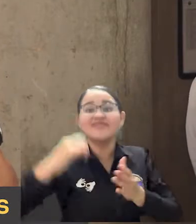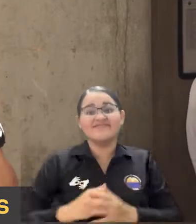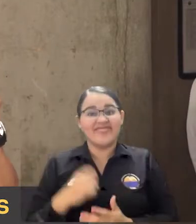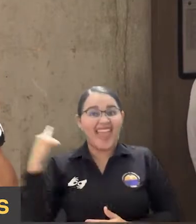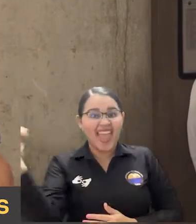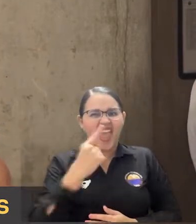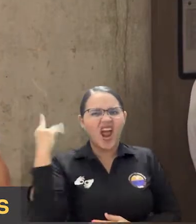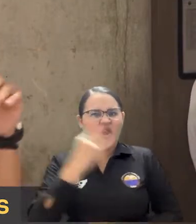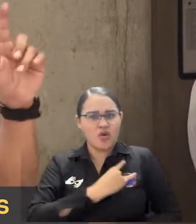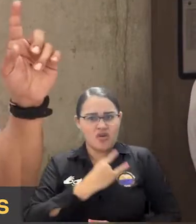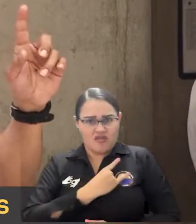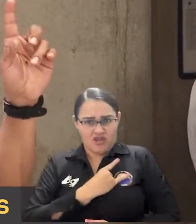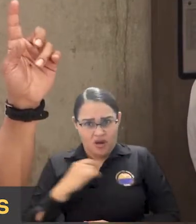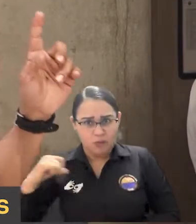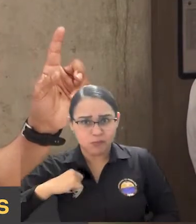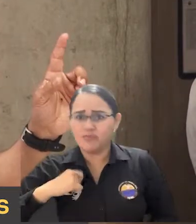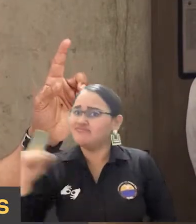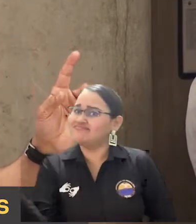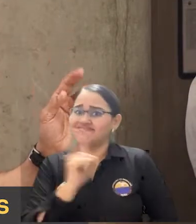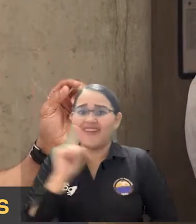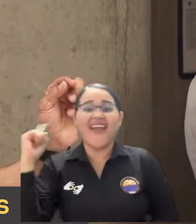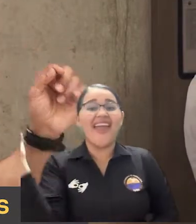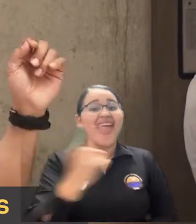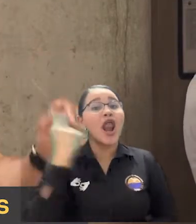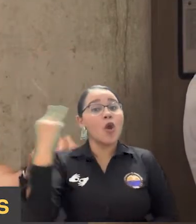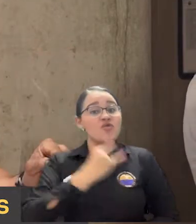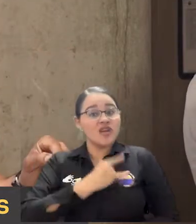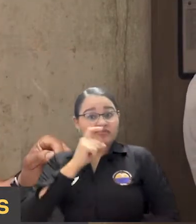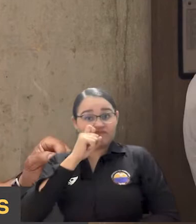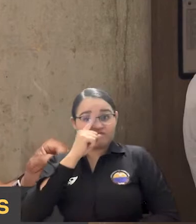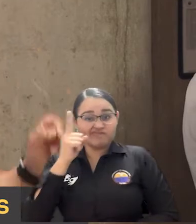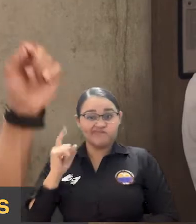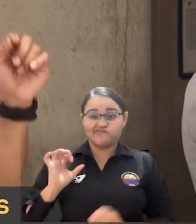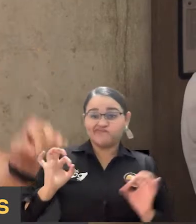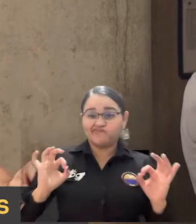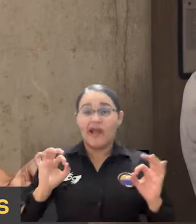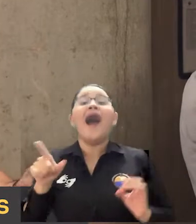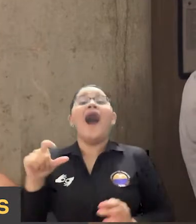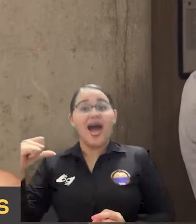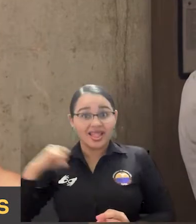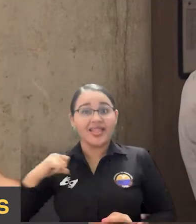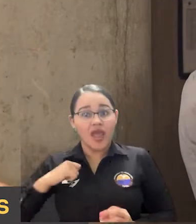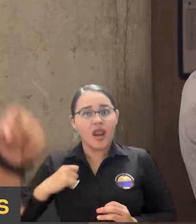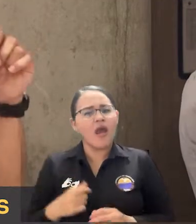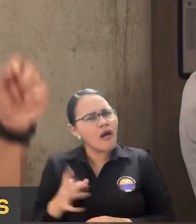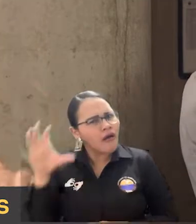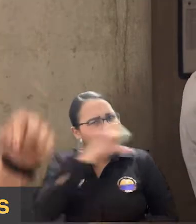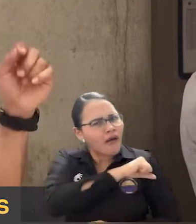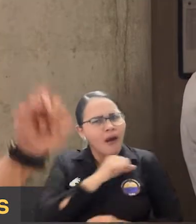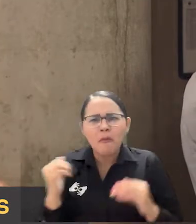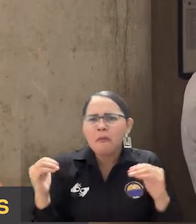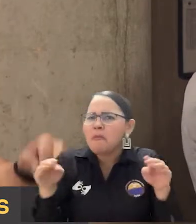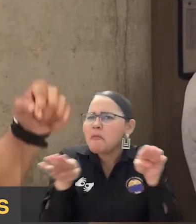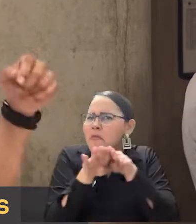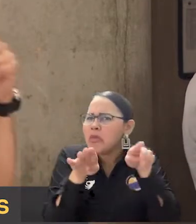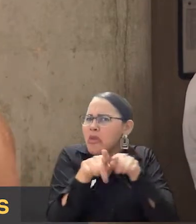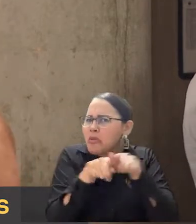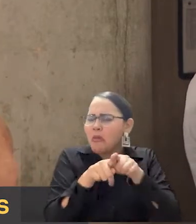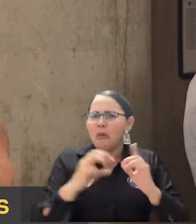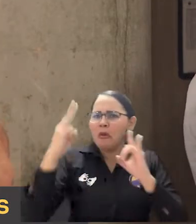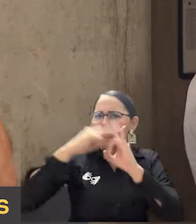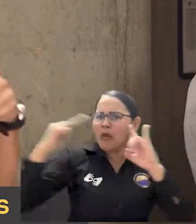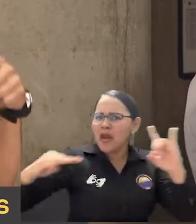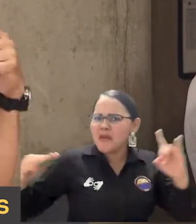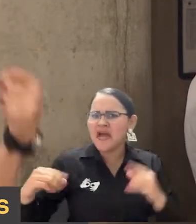tienen los mayores recursos. Nosotros somos una universidad de élite, pública, con poca plata, pero con gran talento, gran capacidad